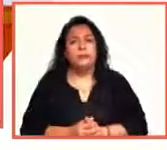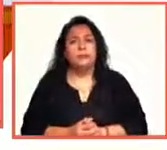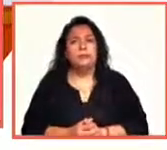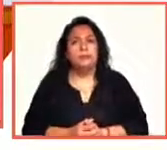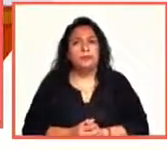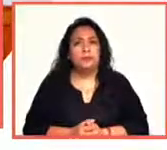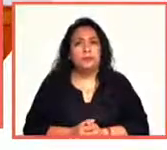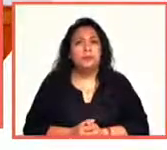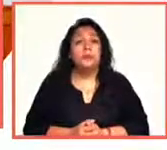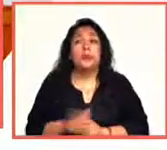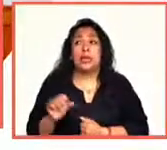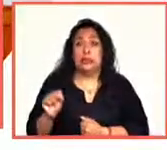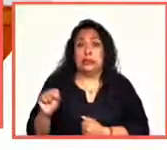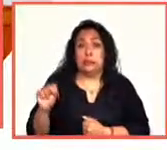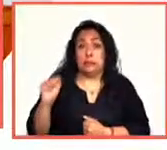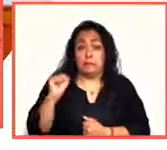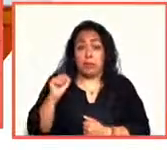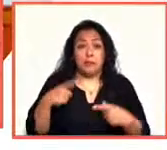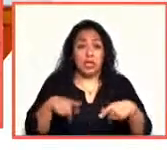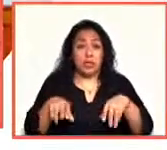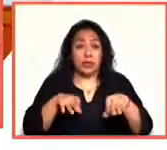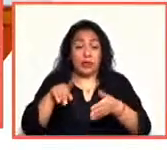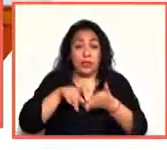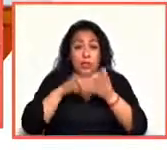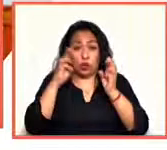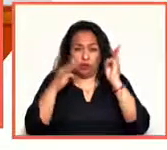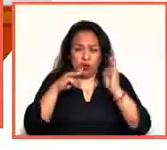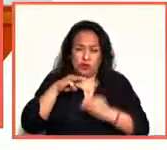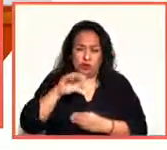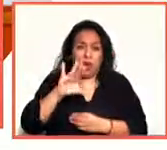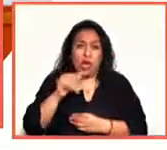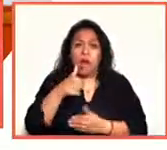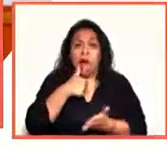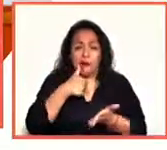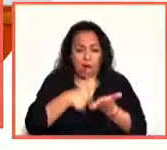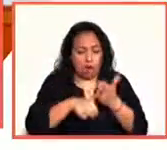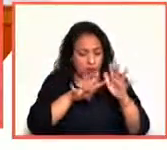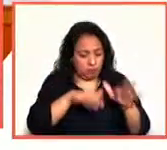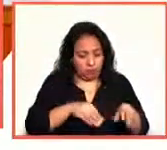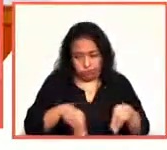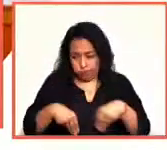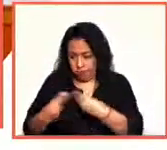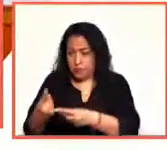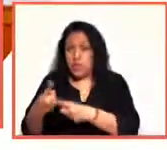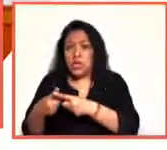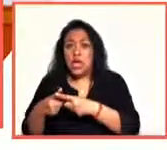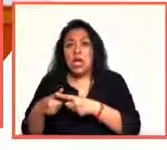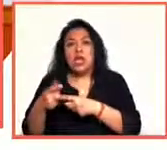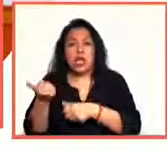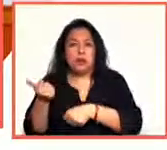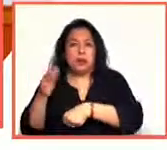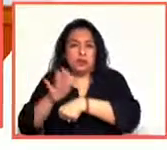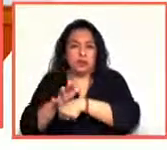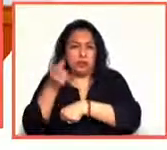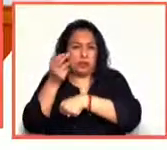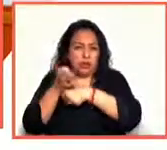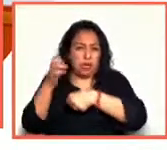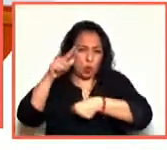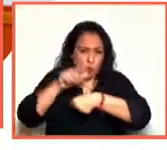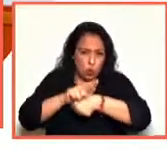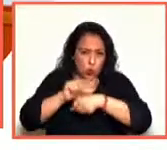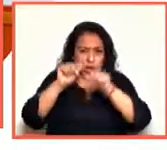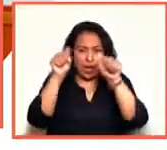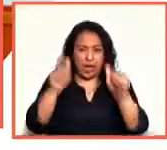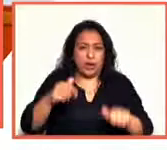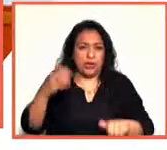La semana pasada, los trabajadores del museo recibieron una carta de la unidad administrativa de la Secretaría de las Culturas y Artes de